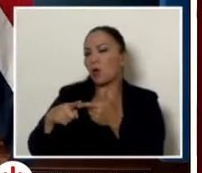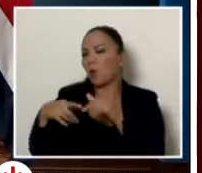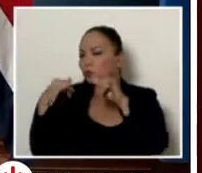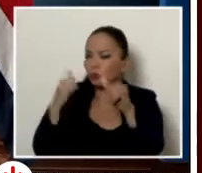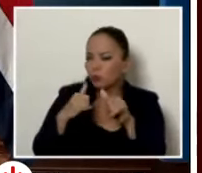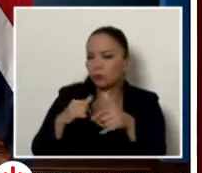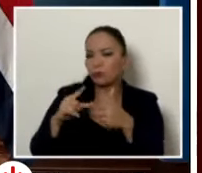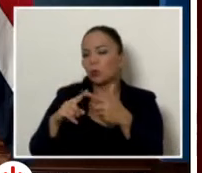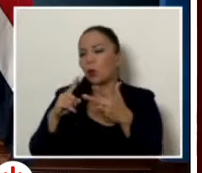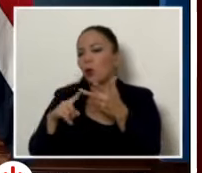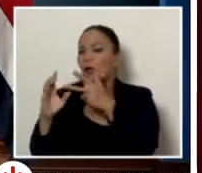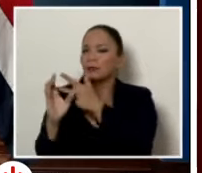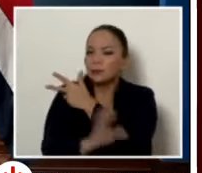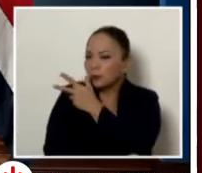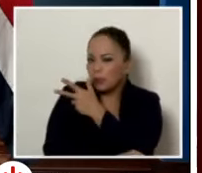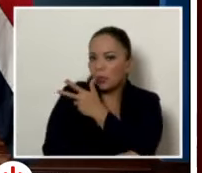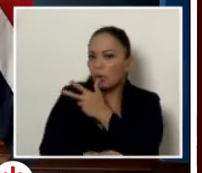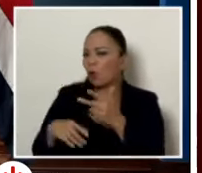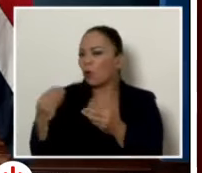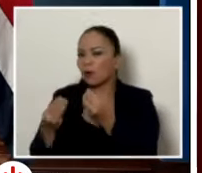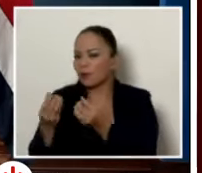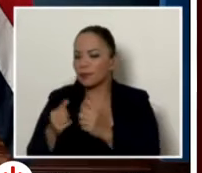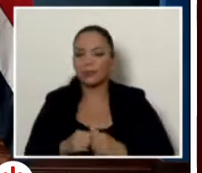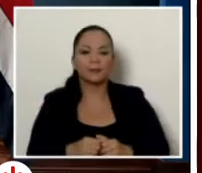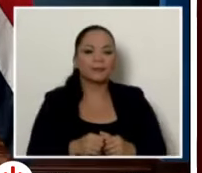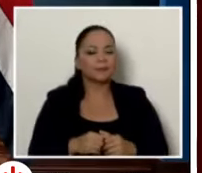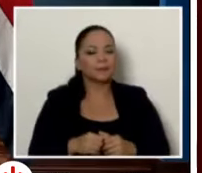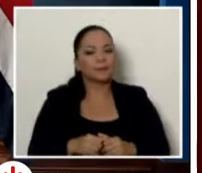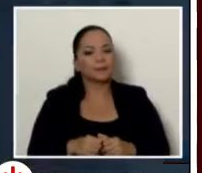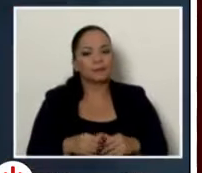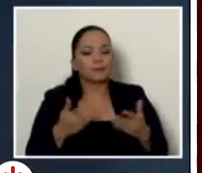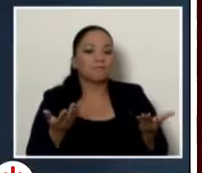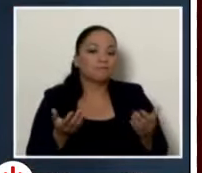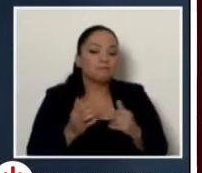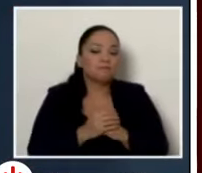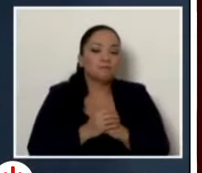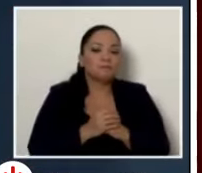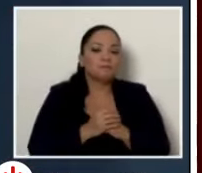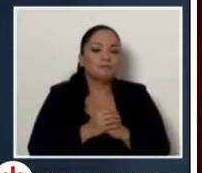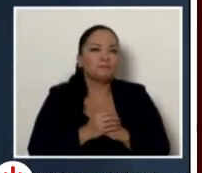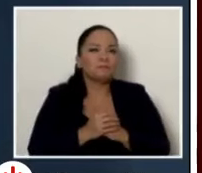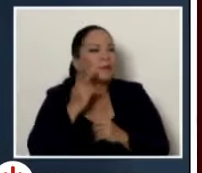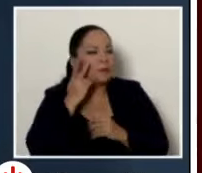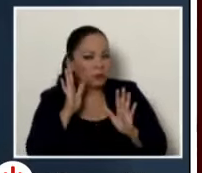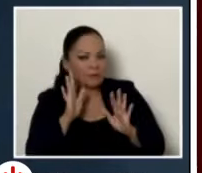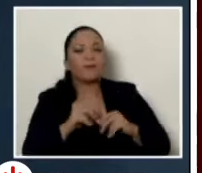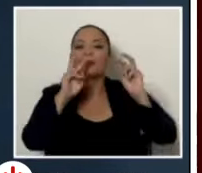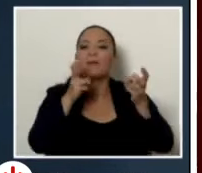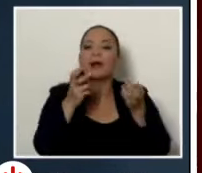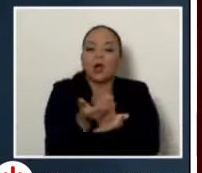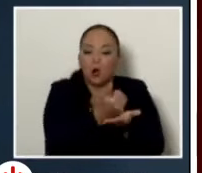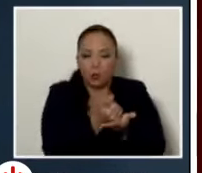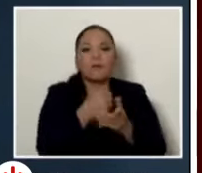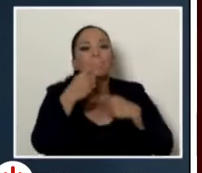quien hizo los pagos de más? probablemente desde el punto de vista vamos a ver de cobros va a haber